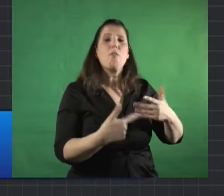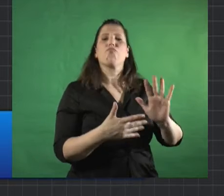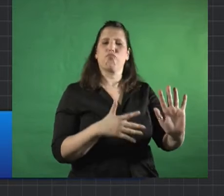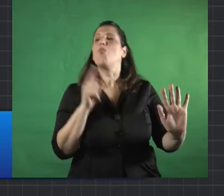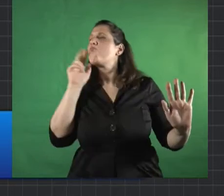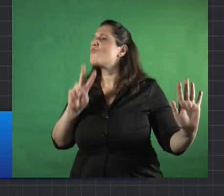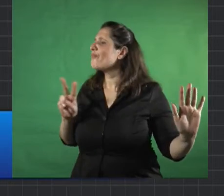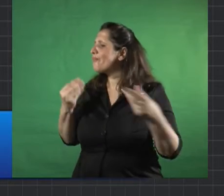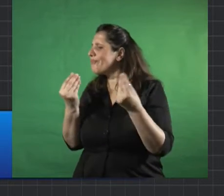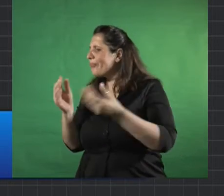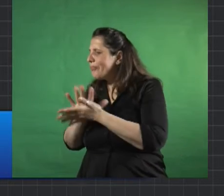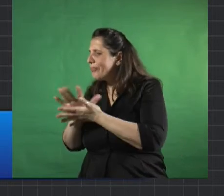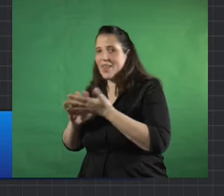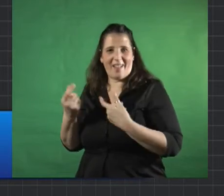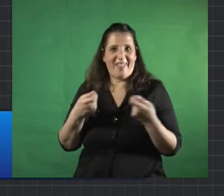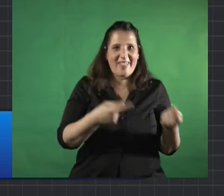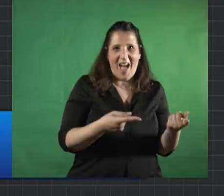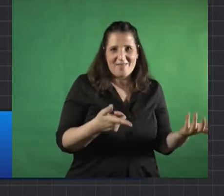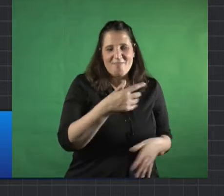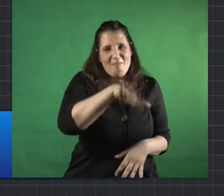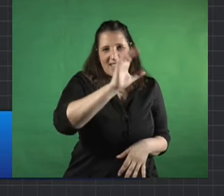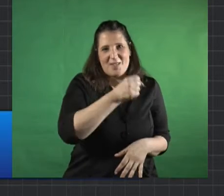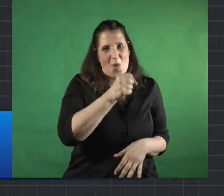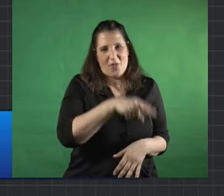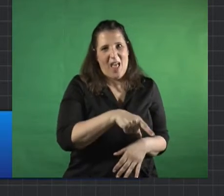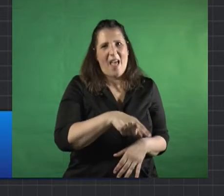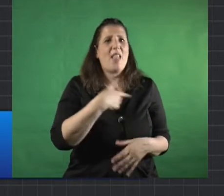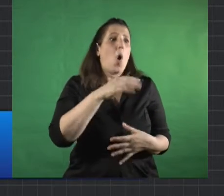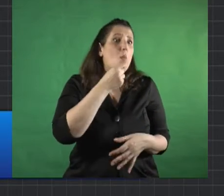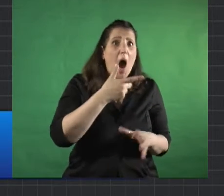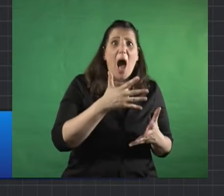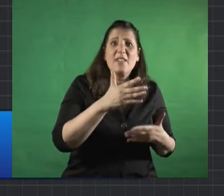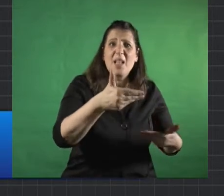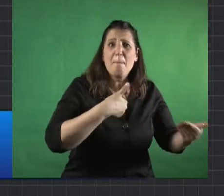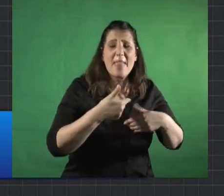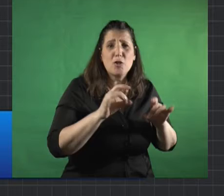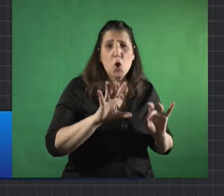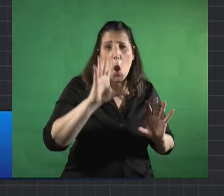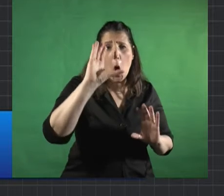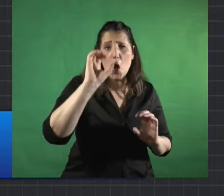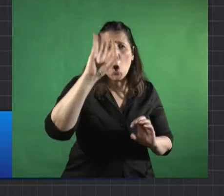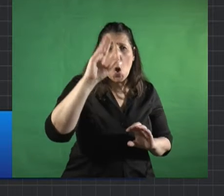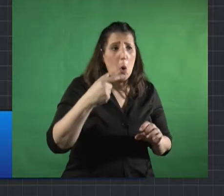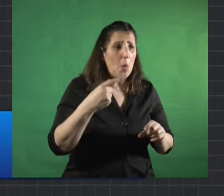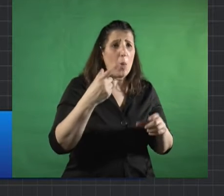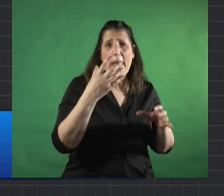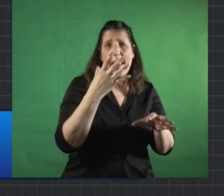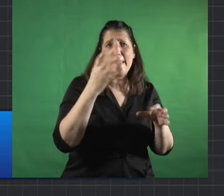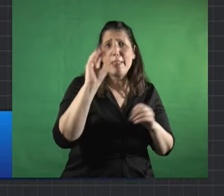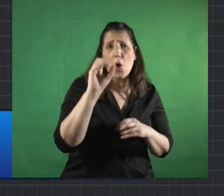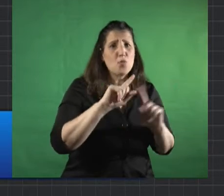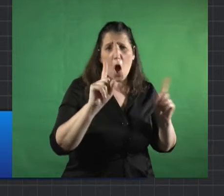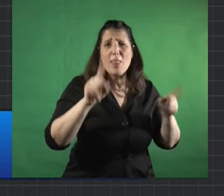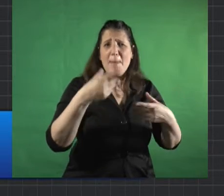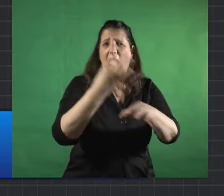obviamente con el día a día que no necesiten nada para la escuela no sólo lo que es el fútbol todo lo que es la tarea social nos encargamos nosotros